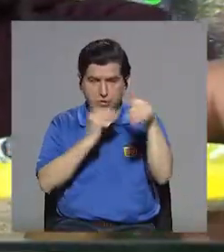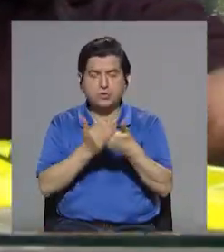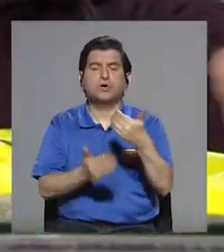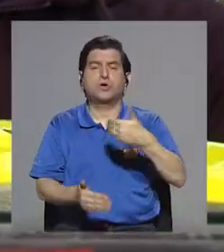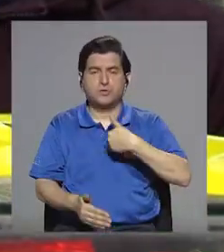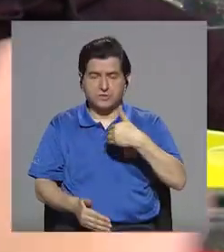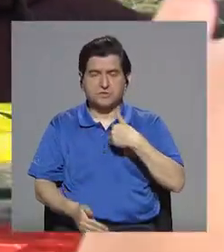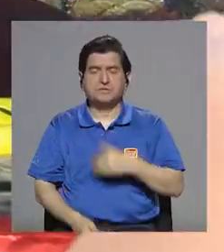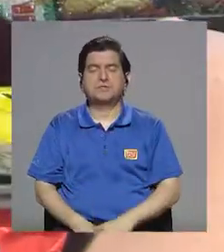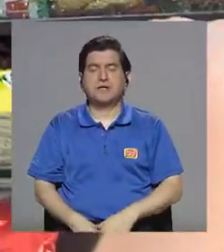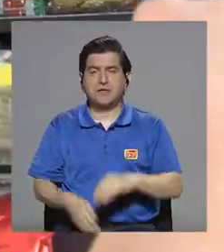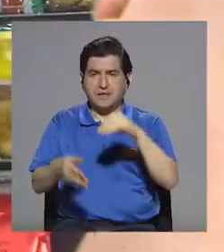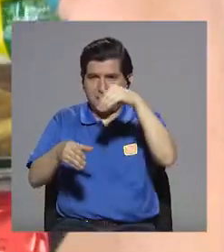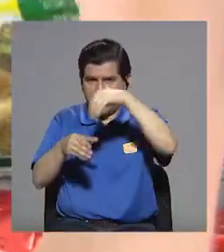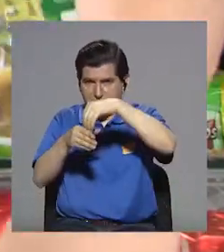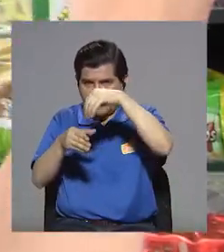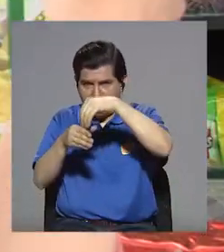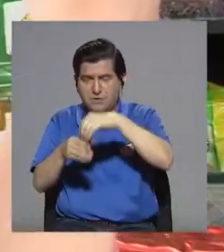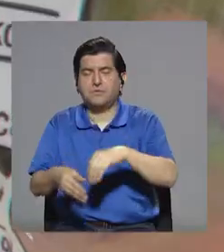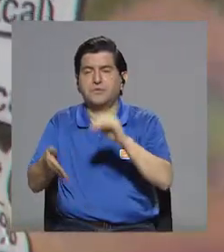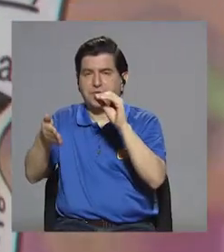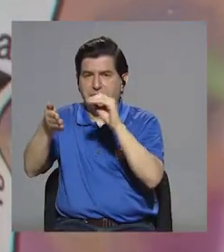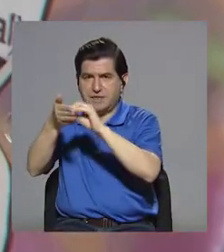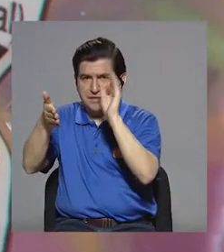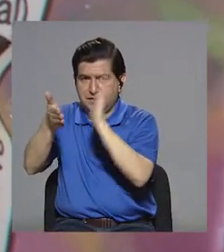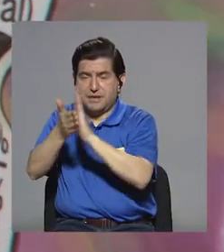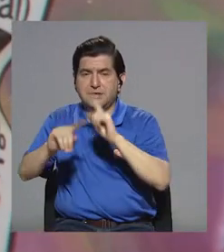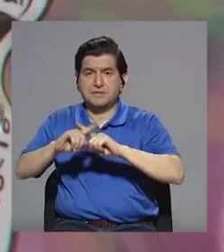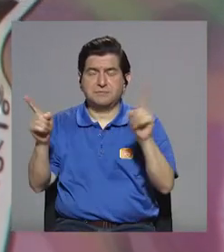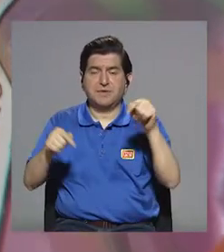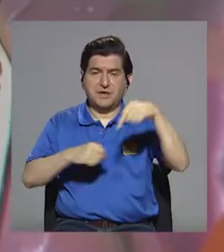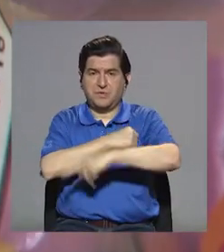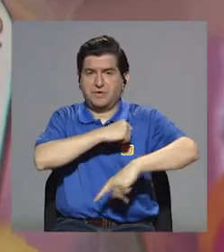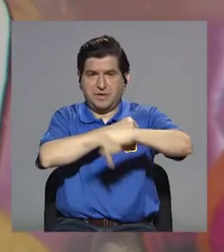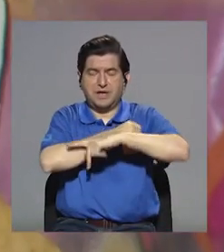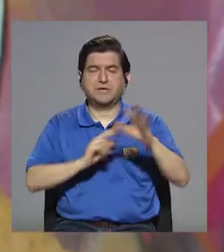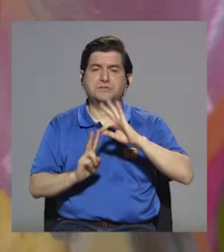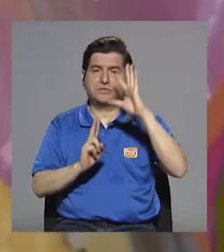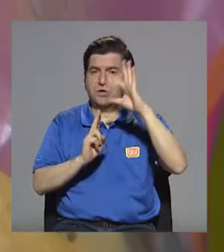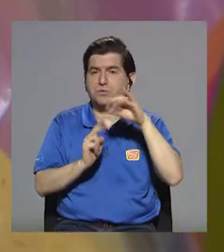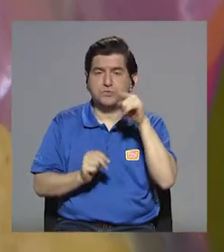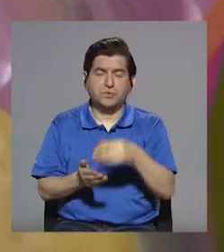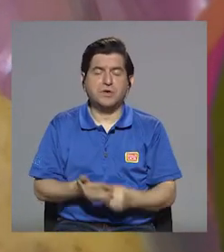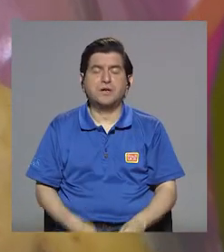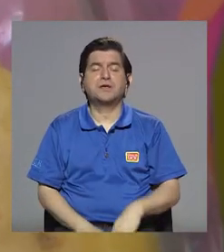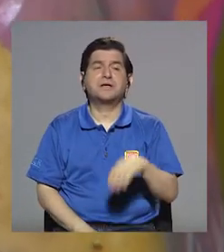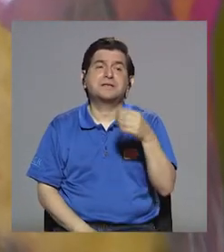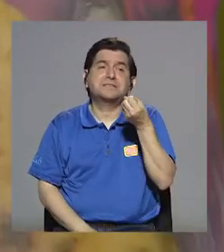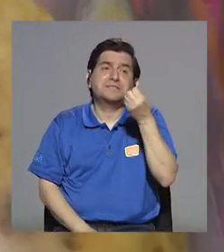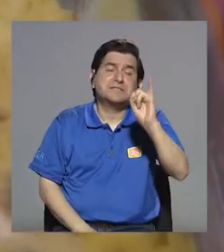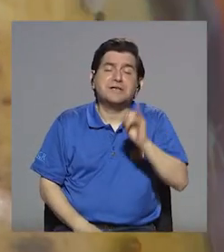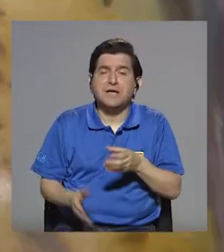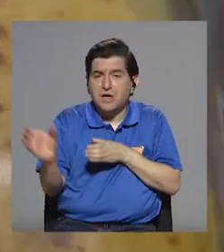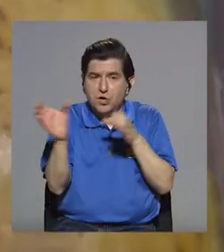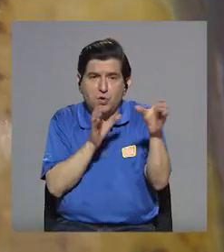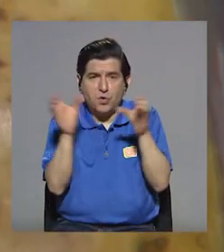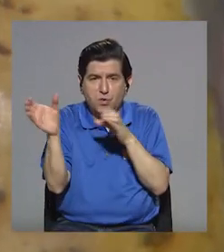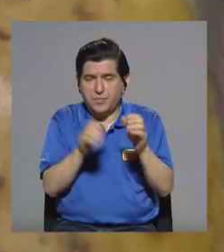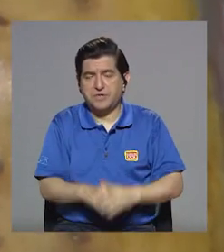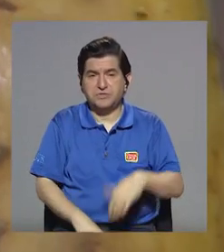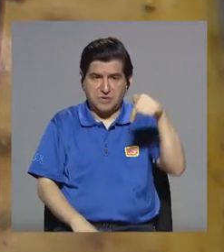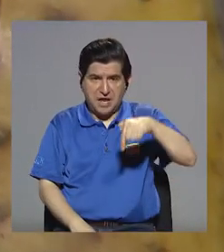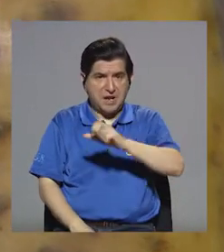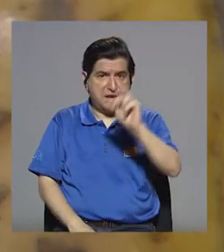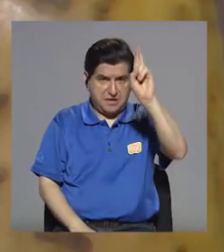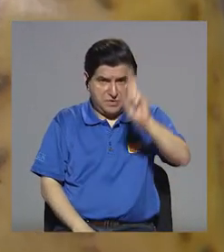el etiquetado nutricional, solo que en nuestro país es opcional si lo vas a consumir o lo vas a comercializar aquí